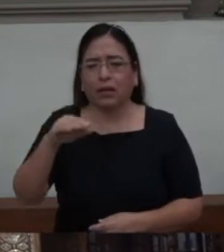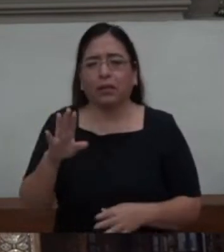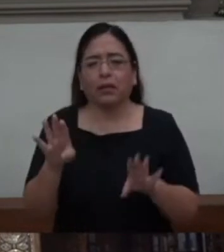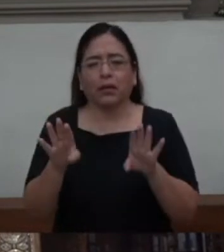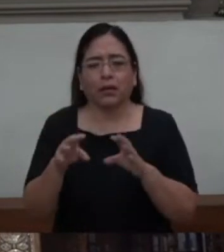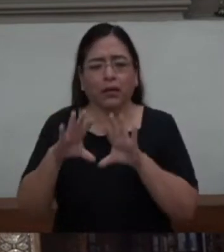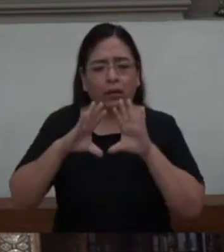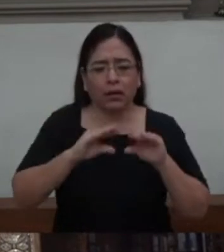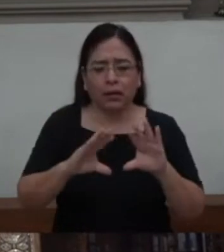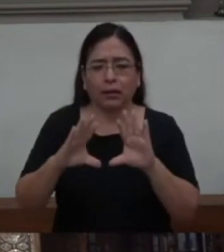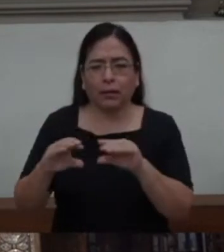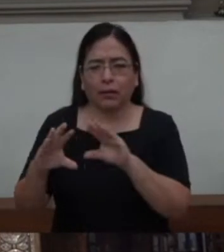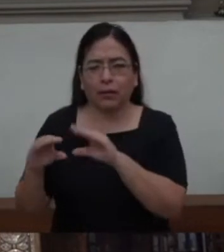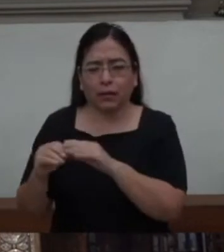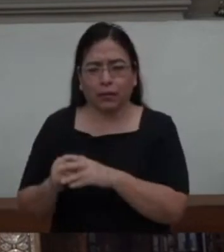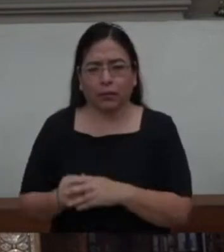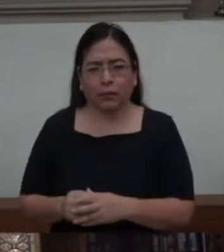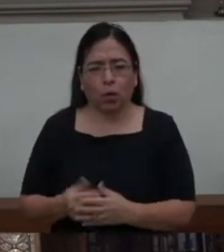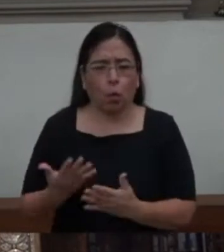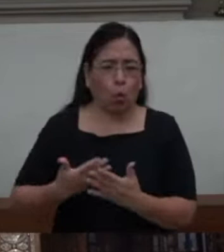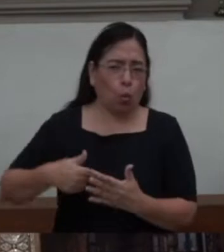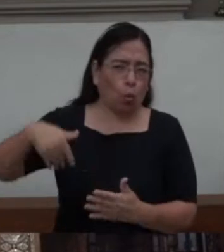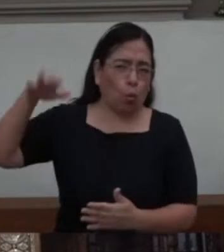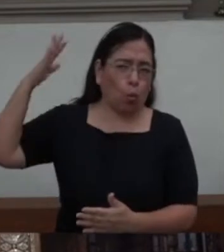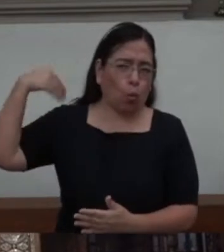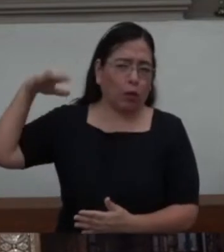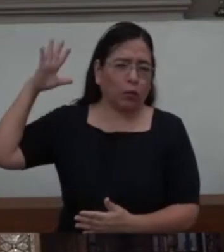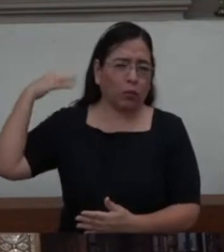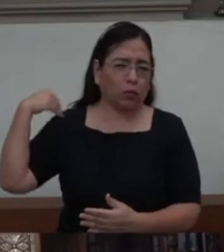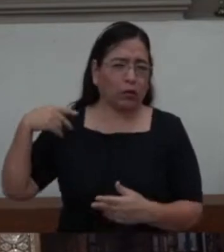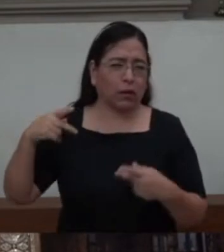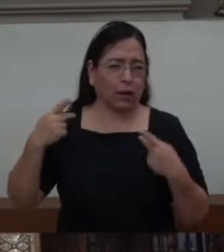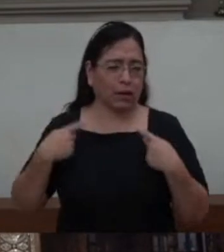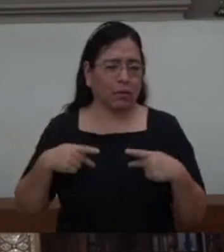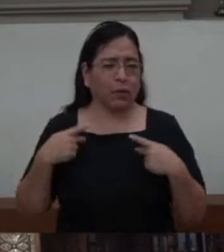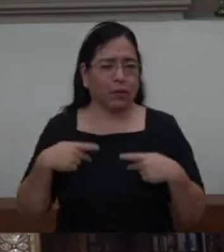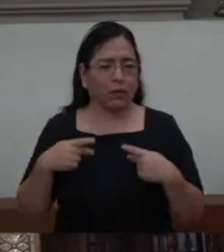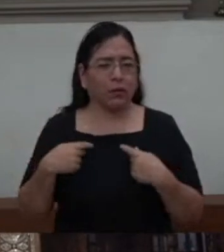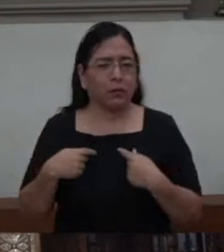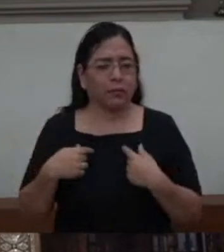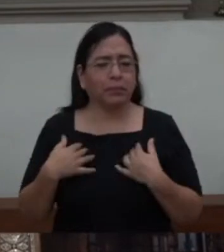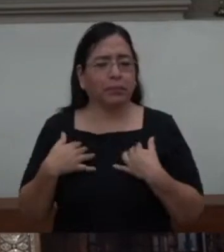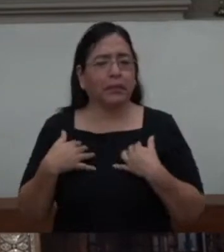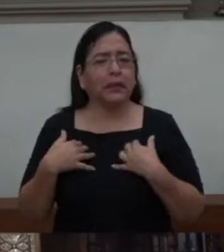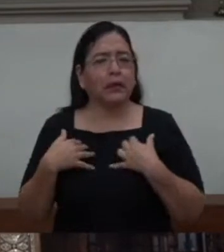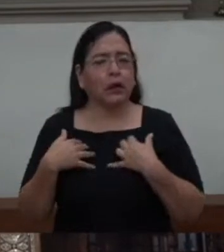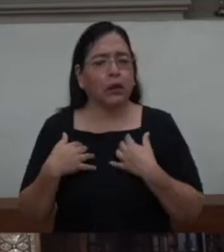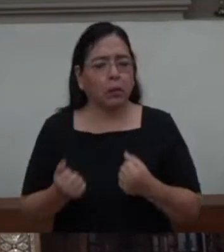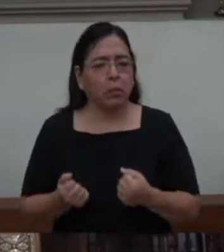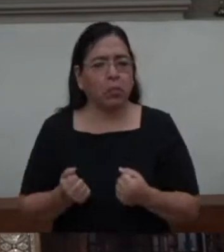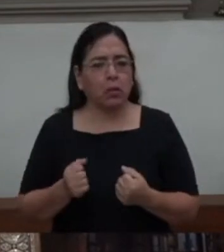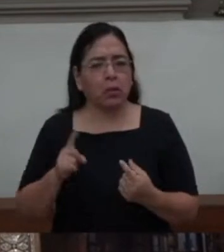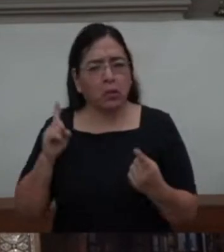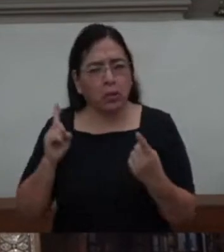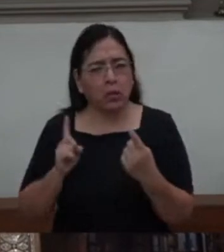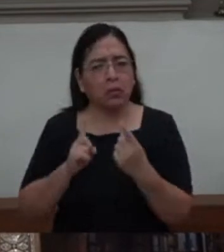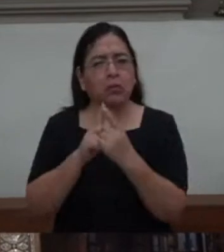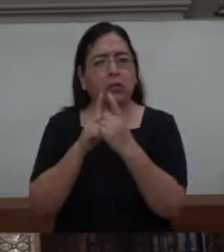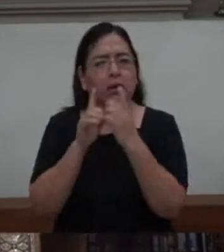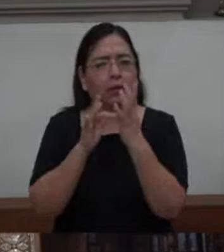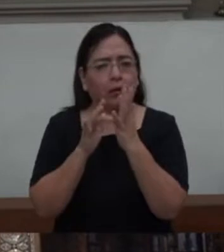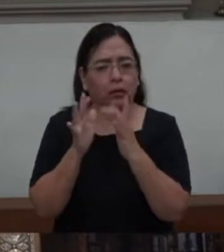Los primeros cristianos así lo entendieron. Por eso en el libro más